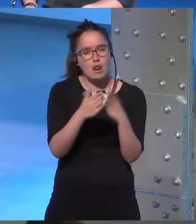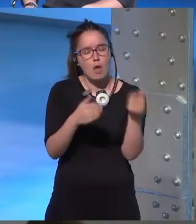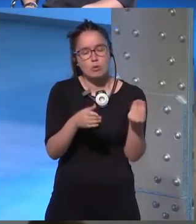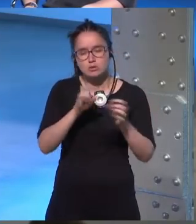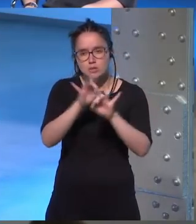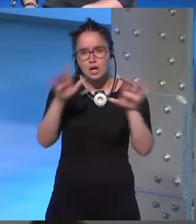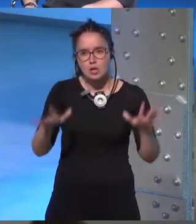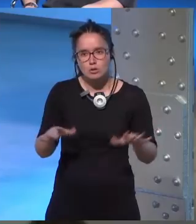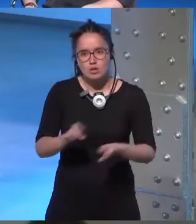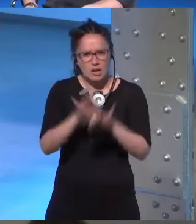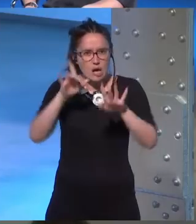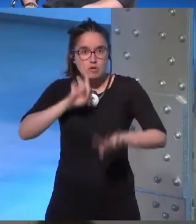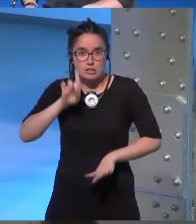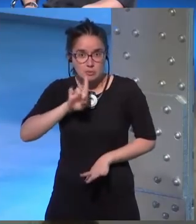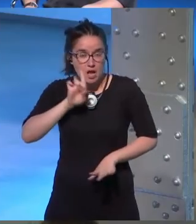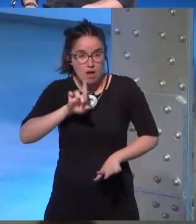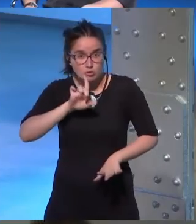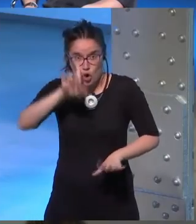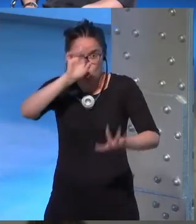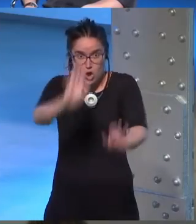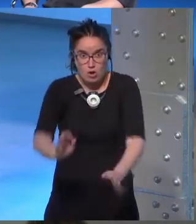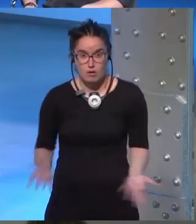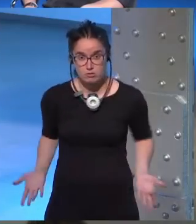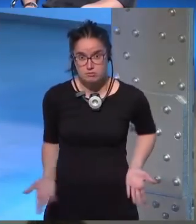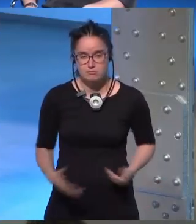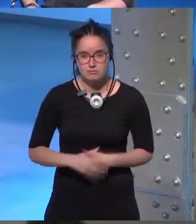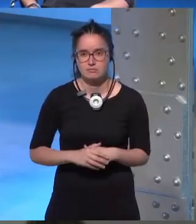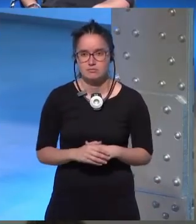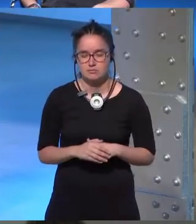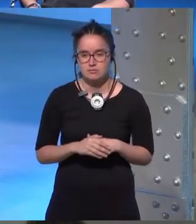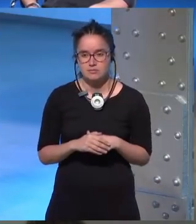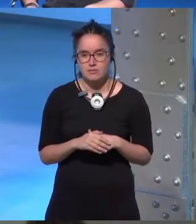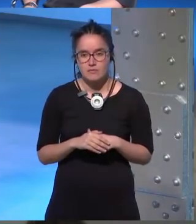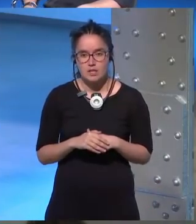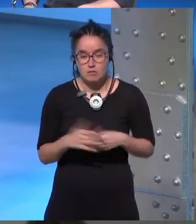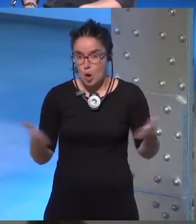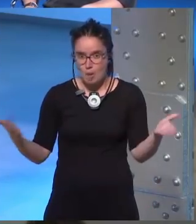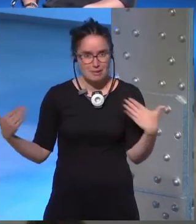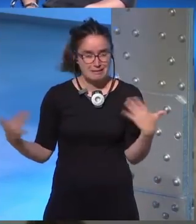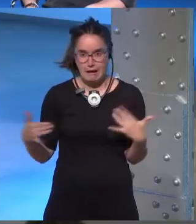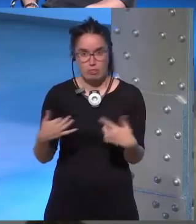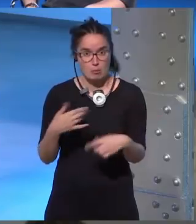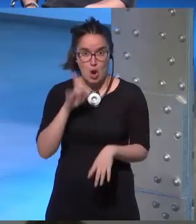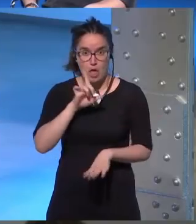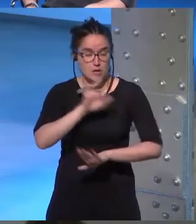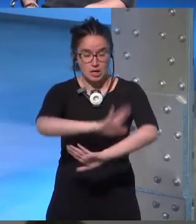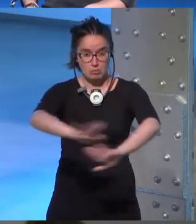legión pues claro claro que son lesbianas por supuesto no pasa nada por ser homosexual